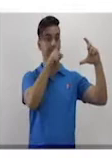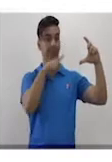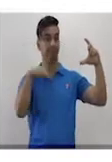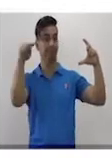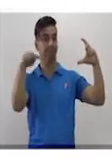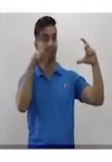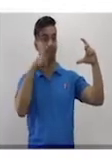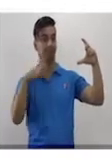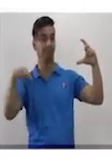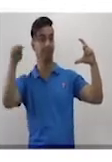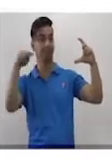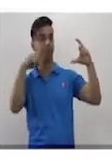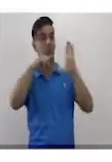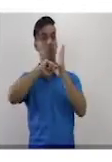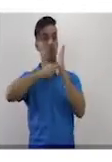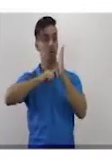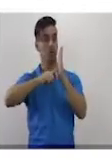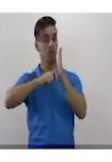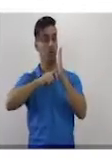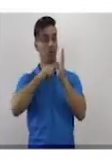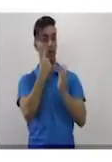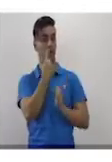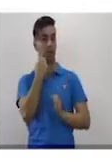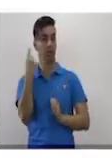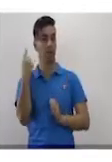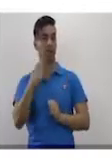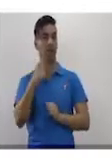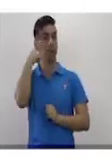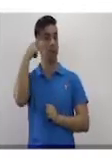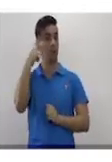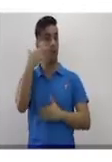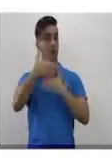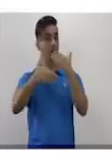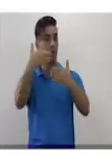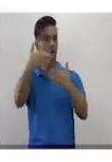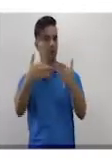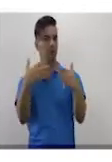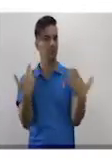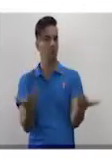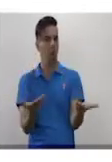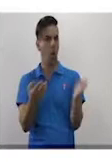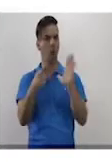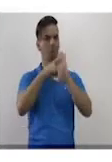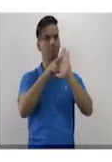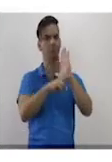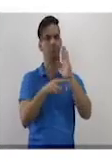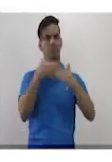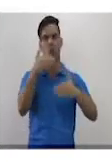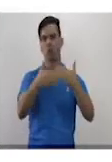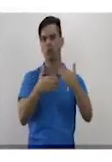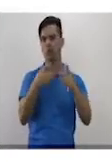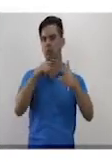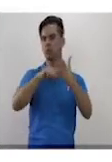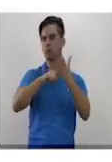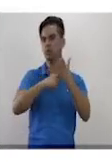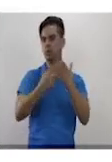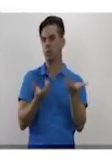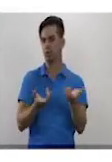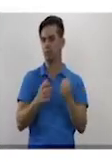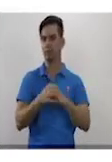¿Comprendiste? ¿Recuerdas cómo lo hacíamos? Aplicando el proceder de la multiplicación,